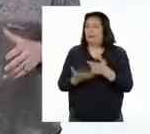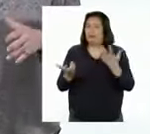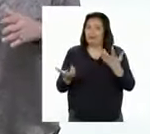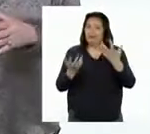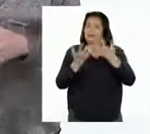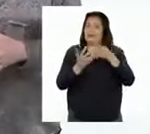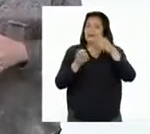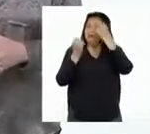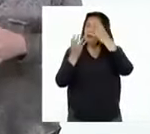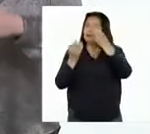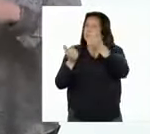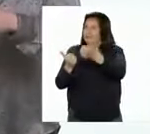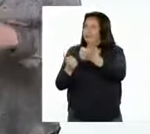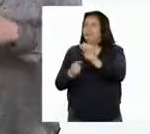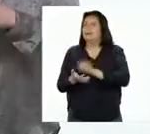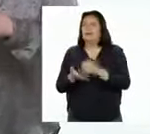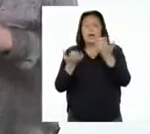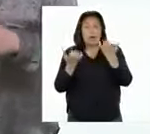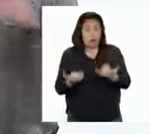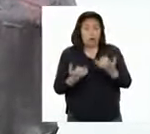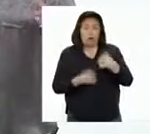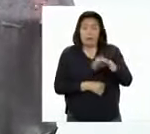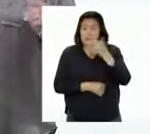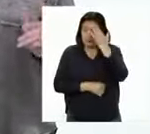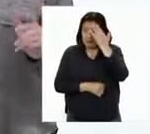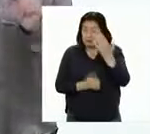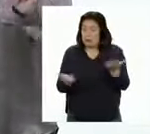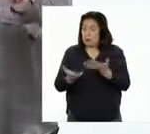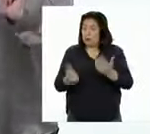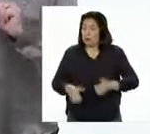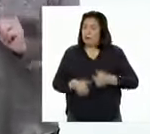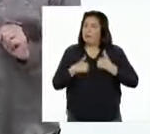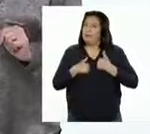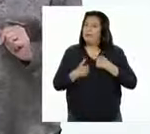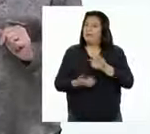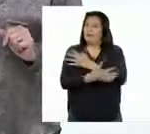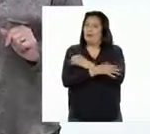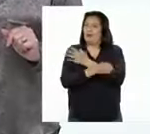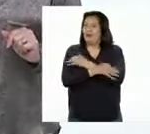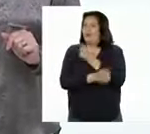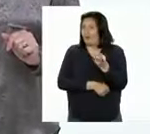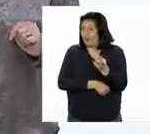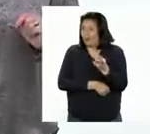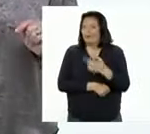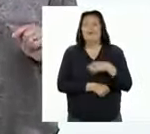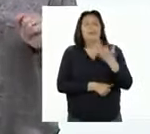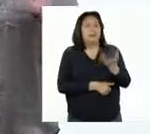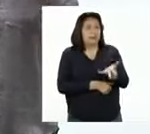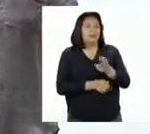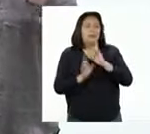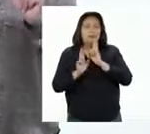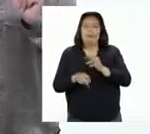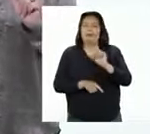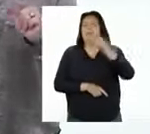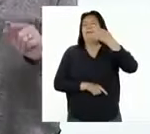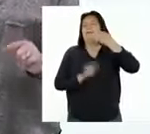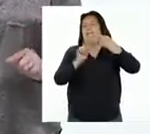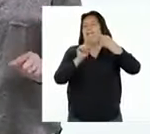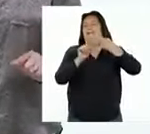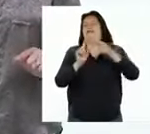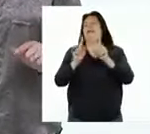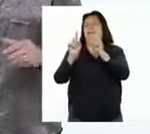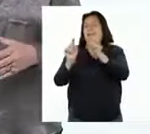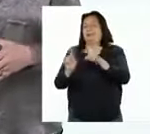relacionado la información y ahora sabes dónde viven estos osos. Y eso responde a la primera